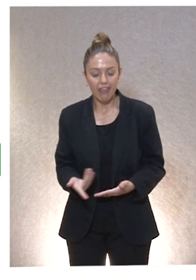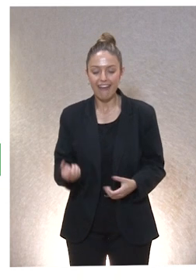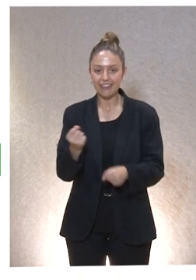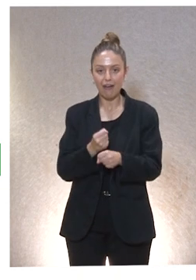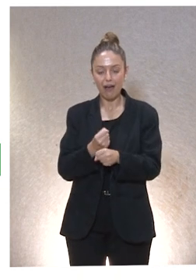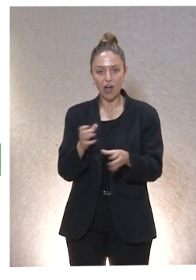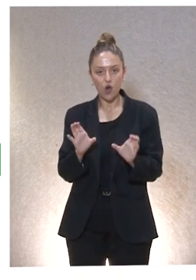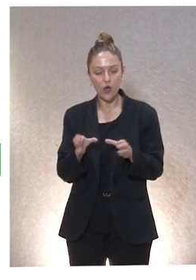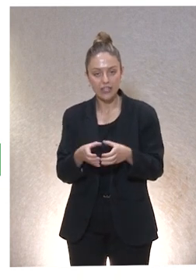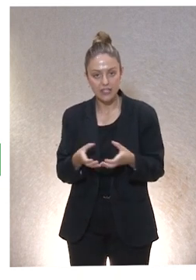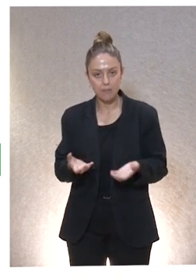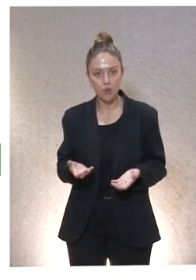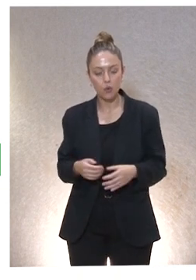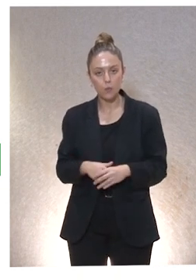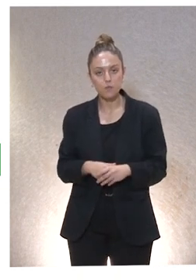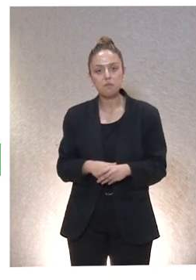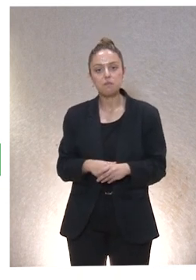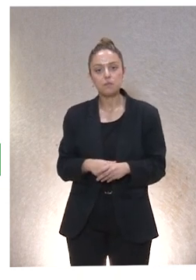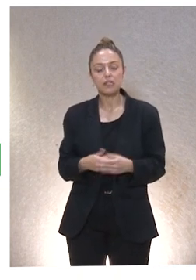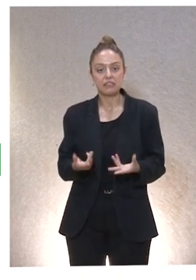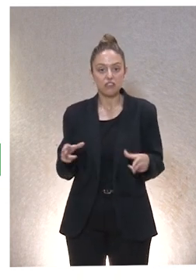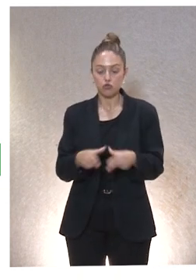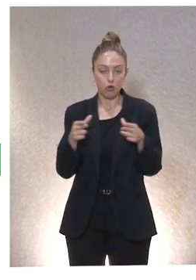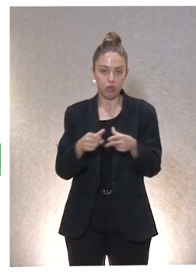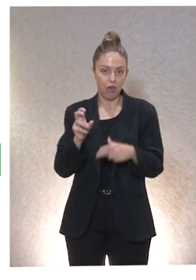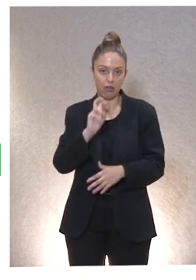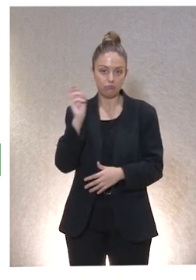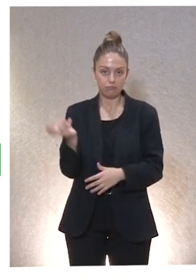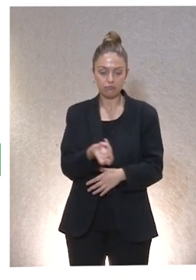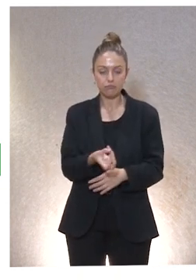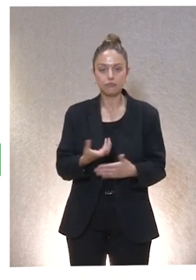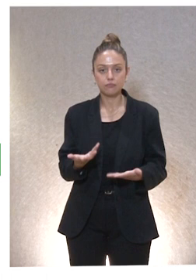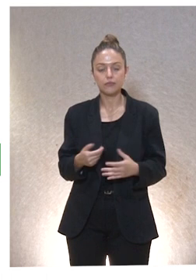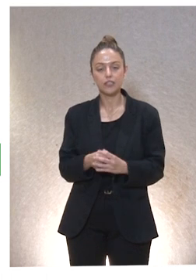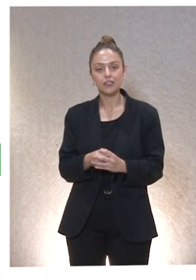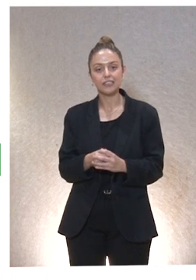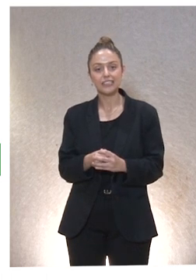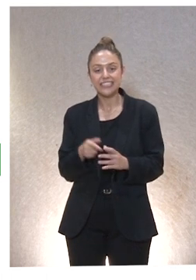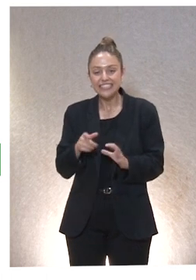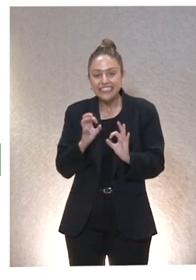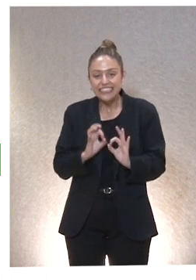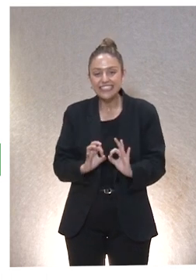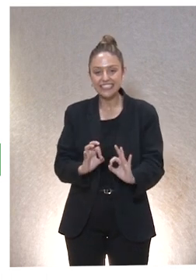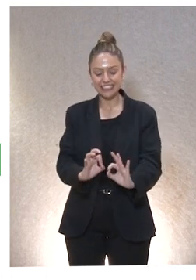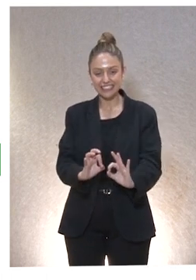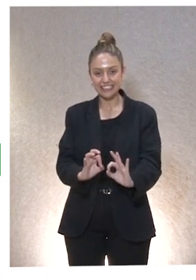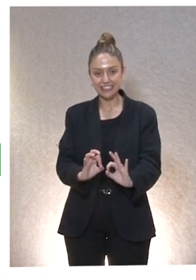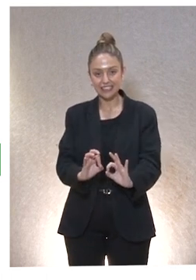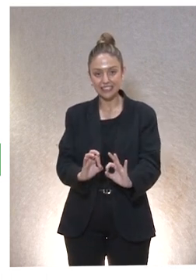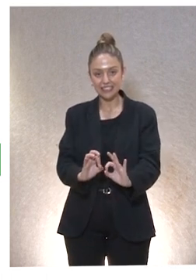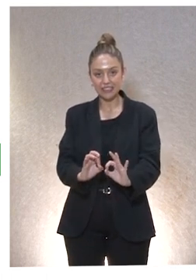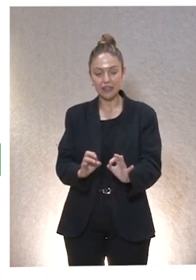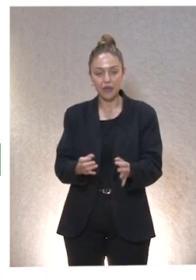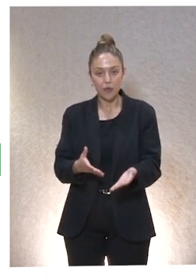y, evidentemente, a nivel social más cosas. Bueno, pues este sería, concretamente, podéis tener presente,